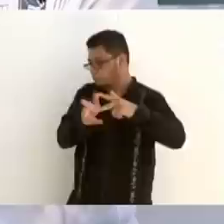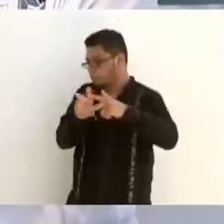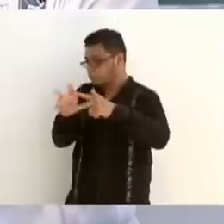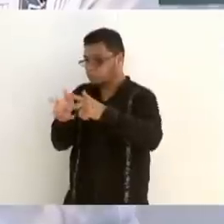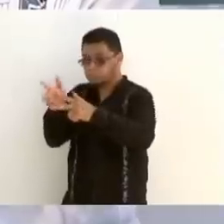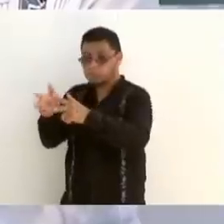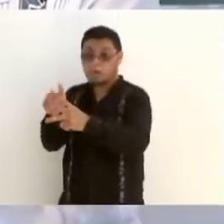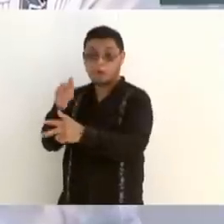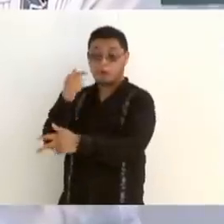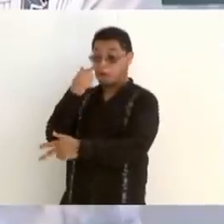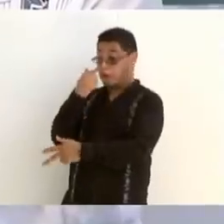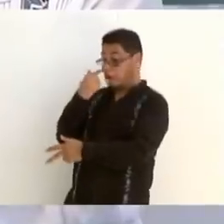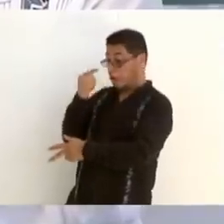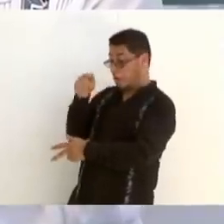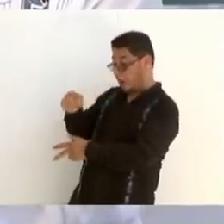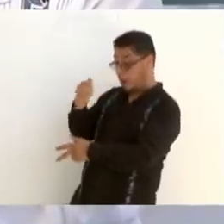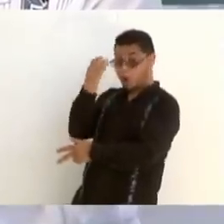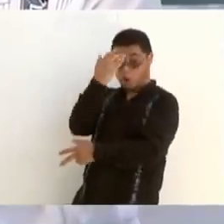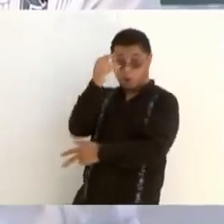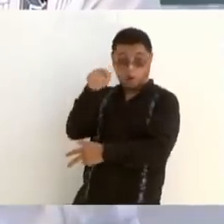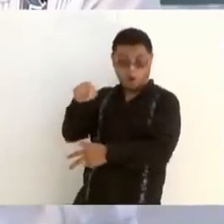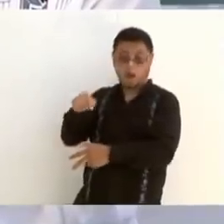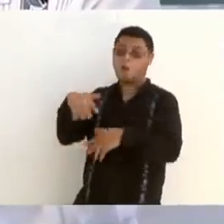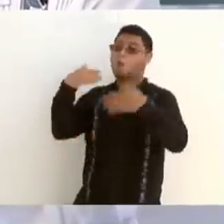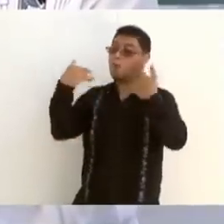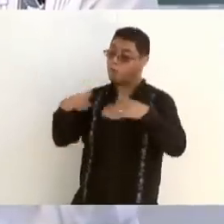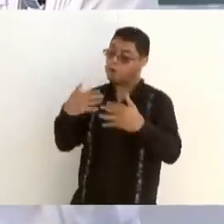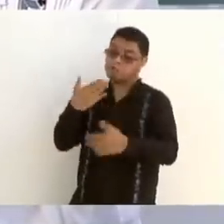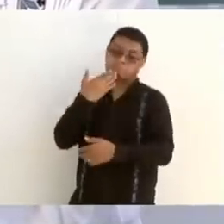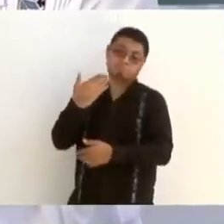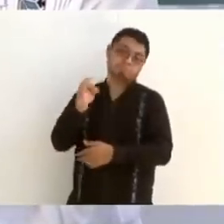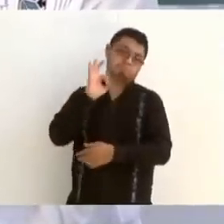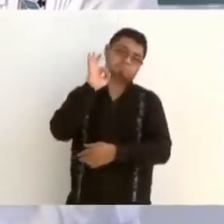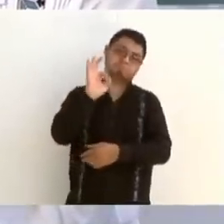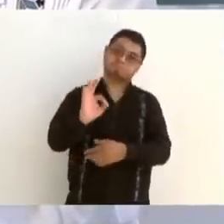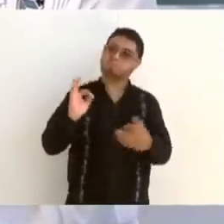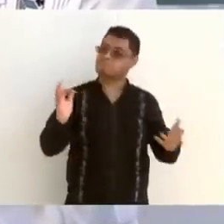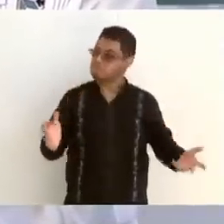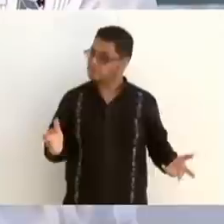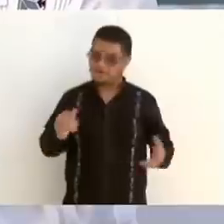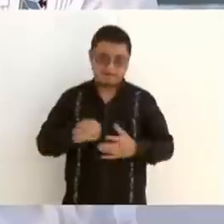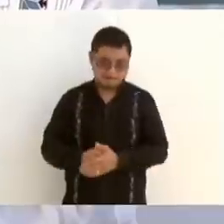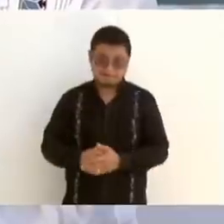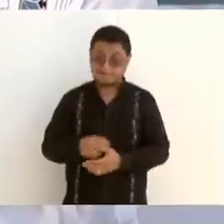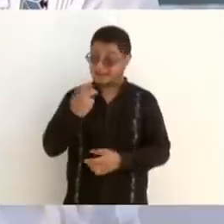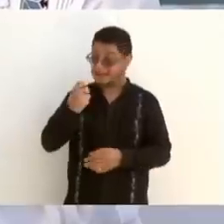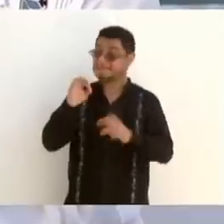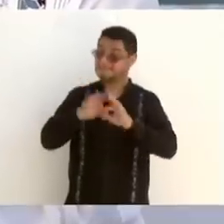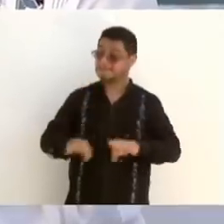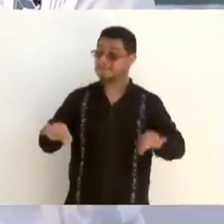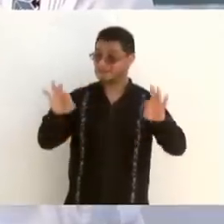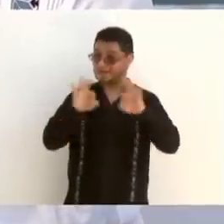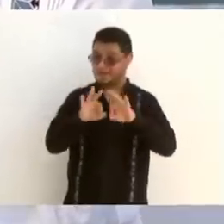extraordinario, espléndido. Eso es lo más importante de todo. No